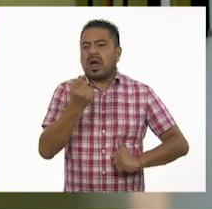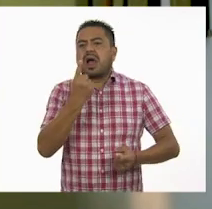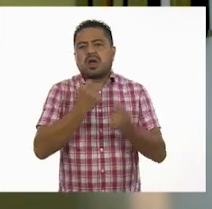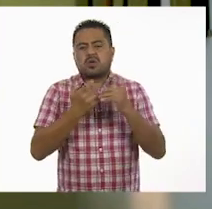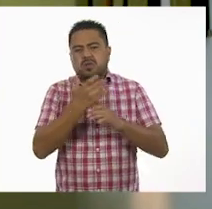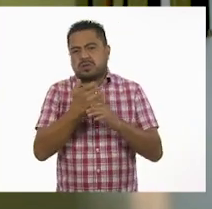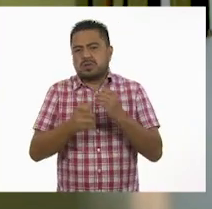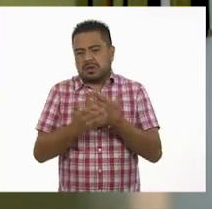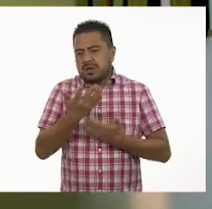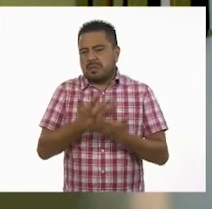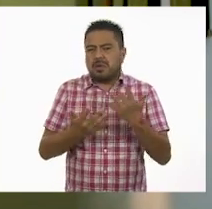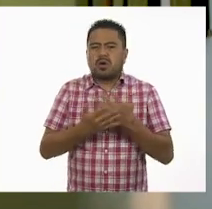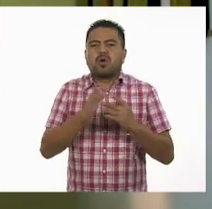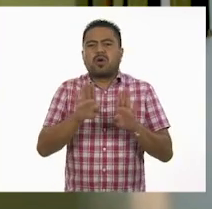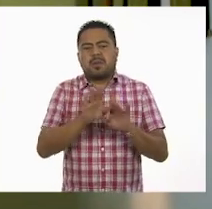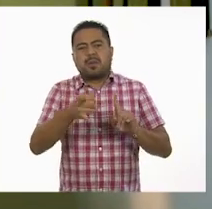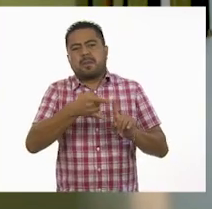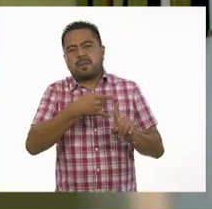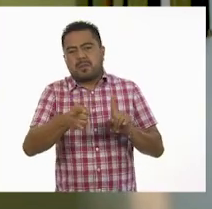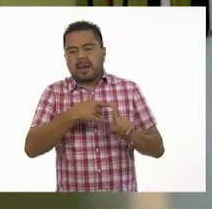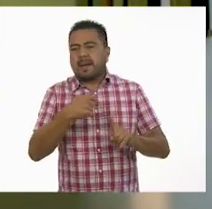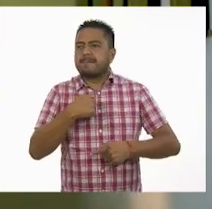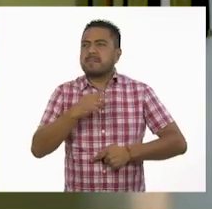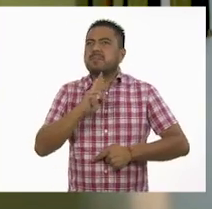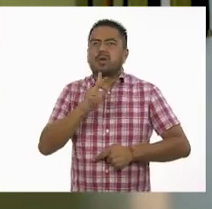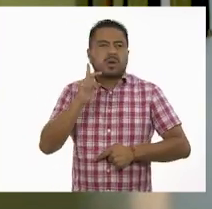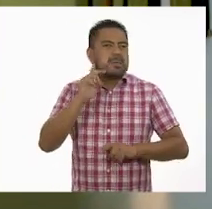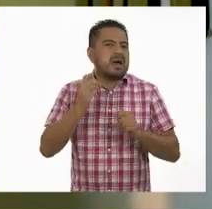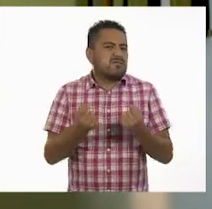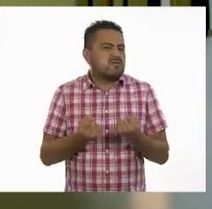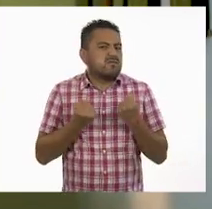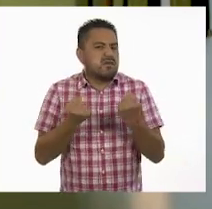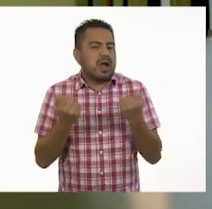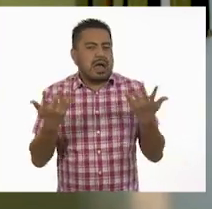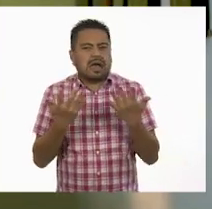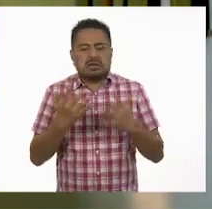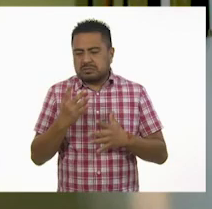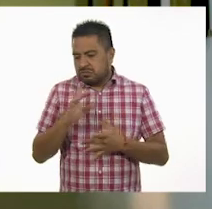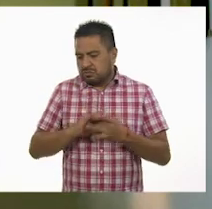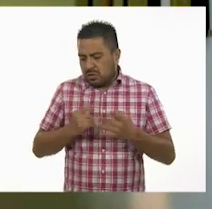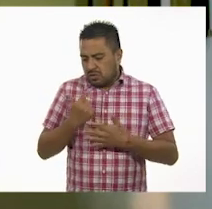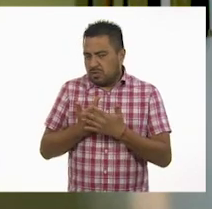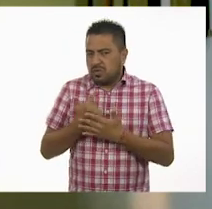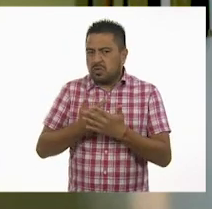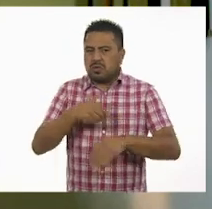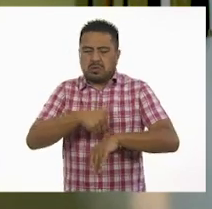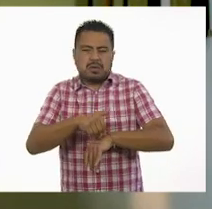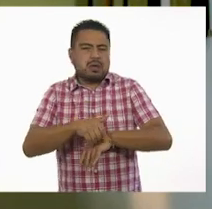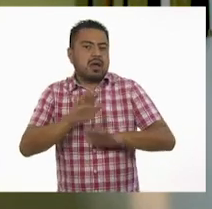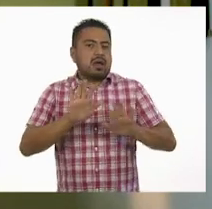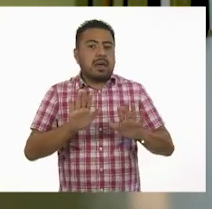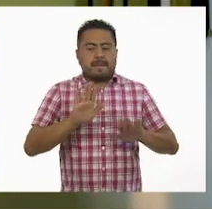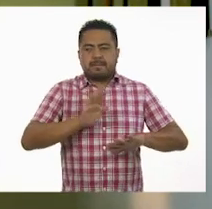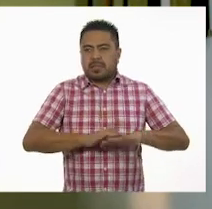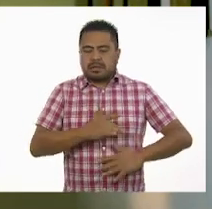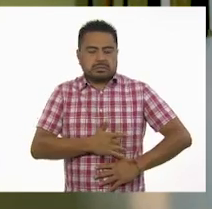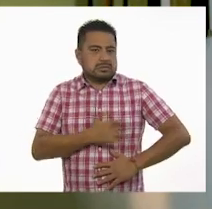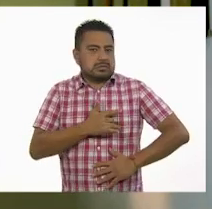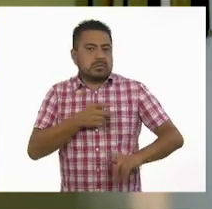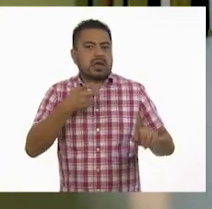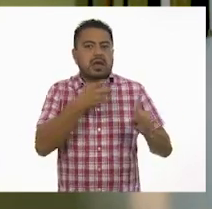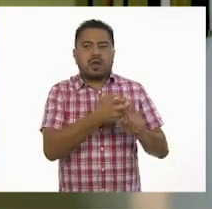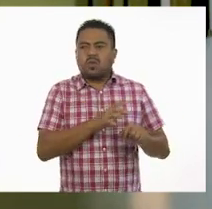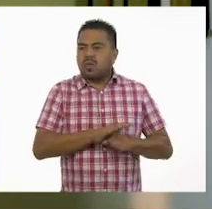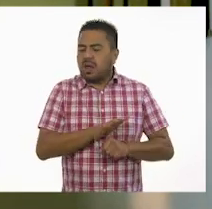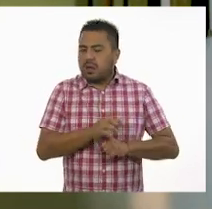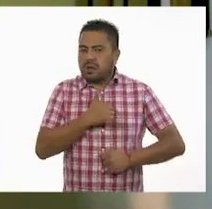manuales como una puerta o mi misma voz más grave para poder hacer el conteo. Pero fue más inspirado en qué era lo